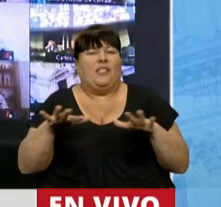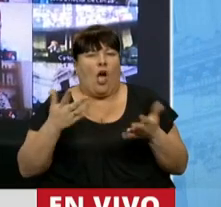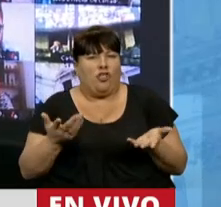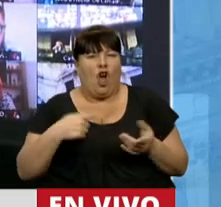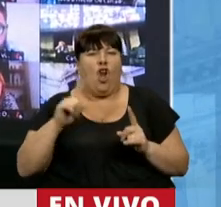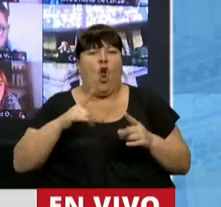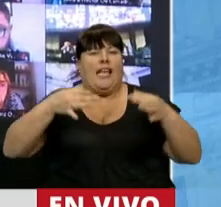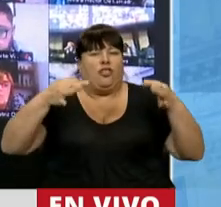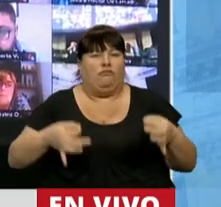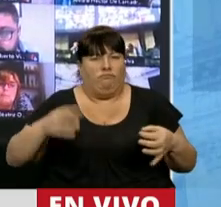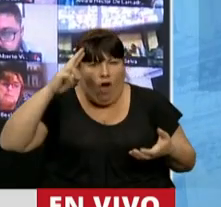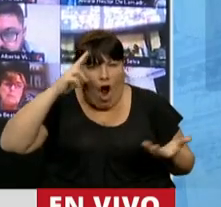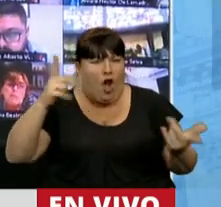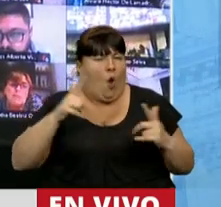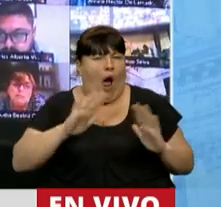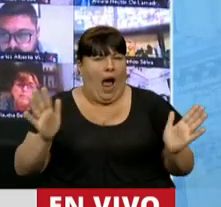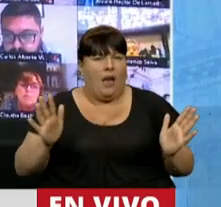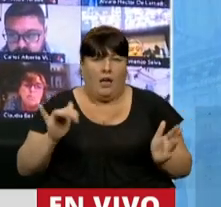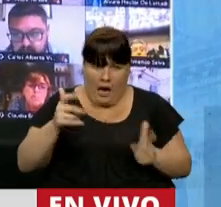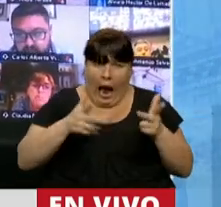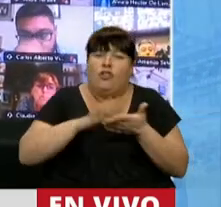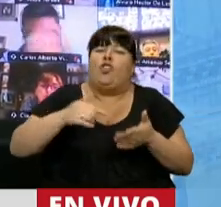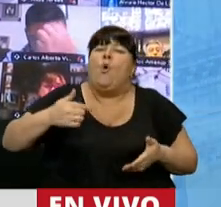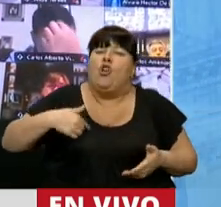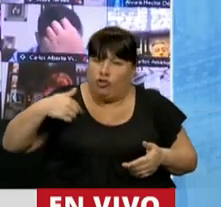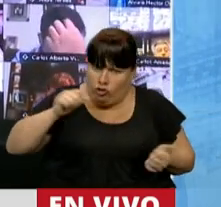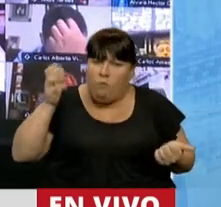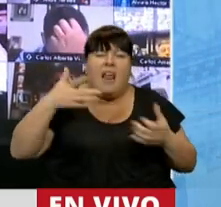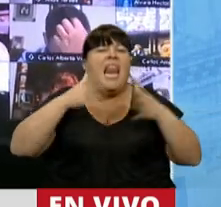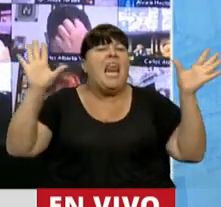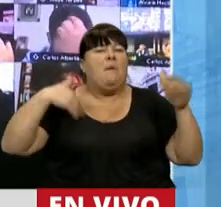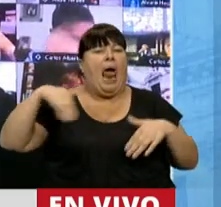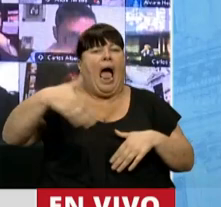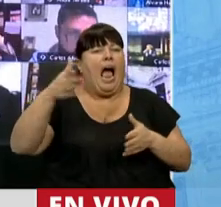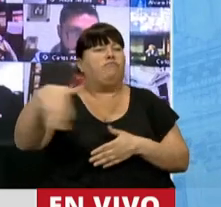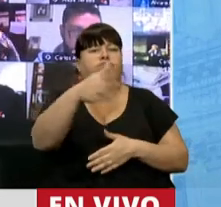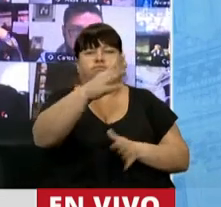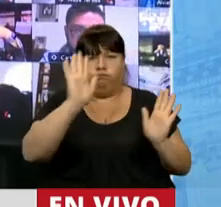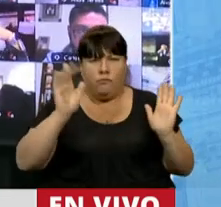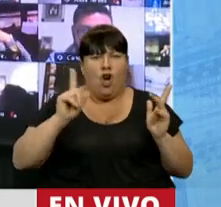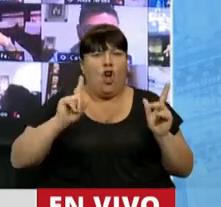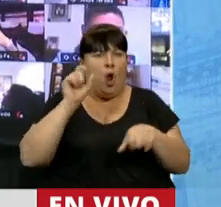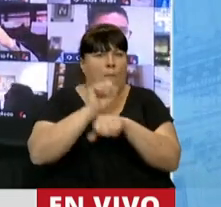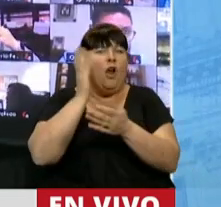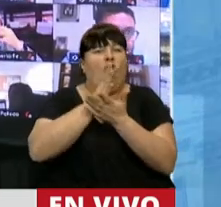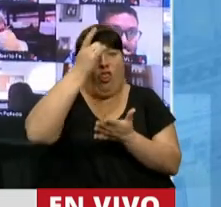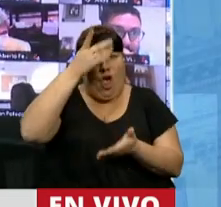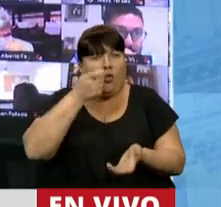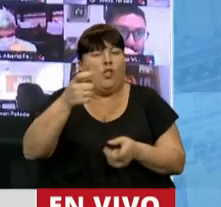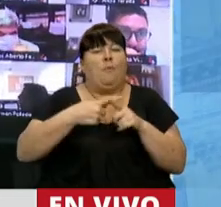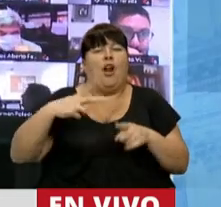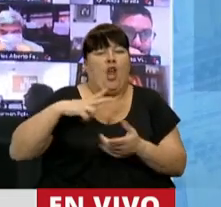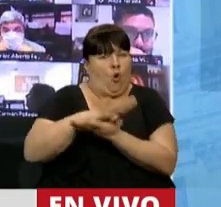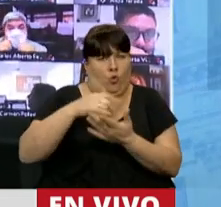no somos honorables. Sí, sí, hablo de mí, yo ando perfectamente libre por la calle. No estoy procesado por 12 causas de